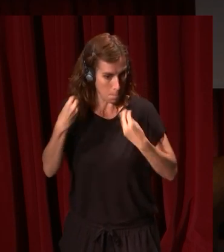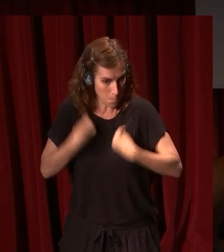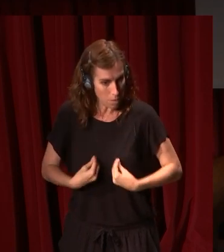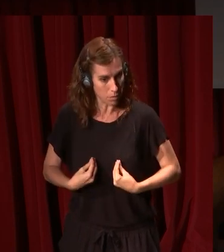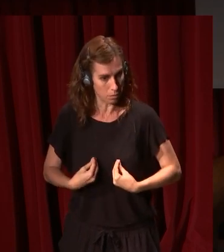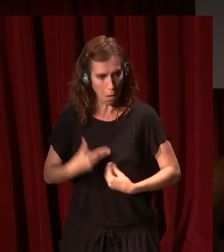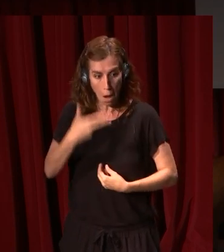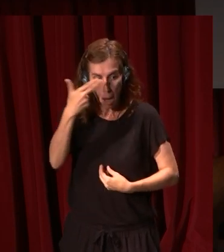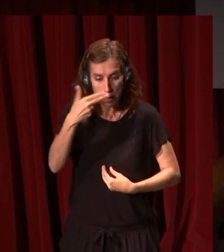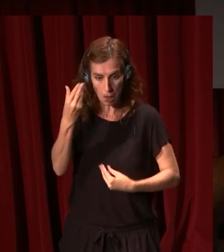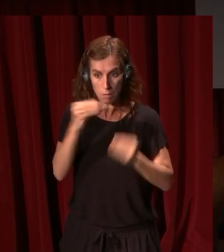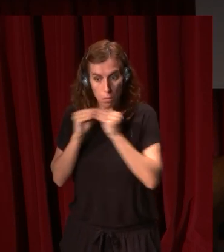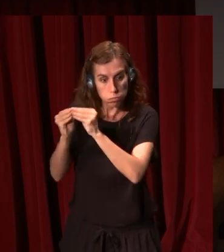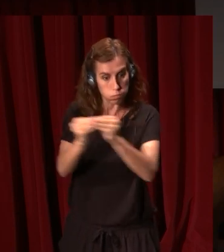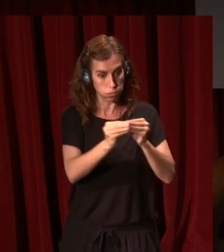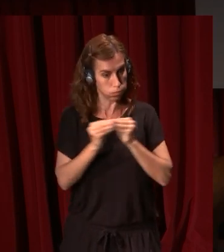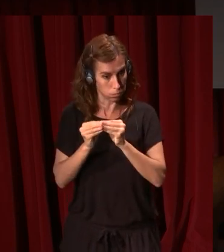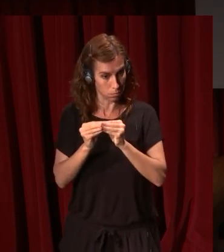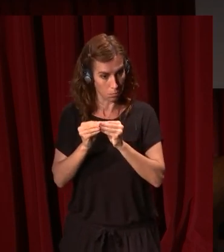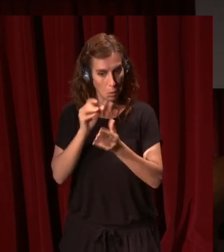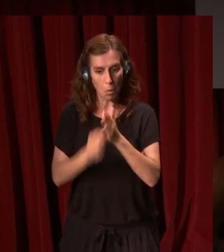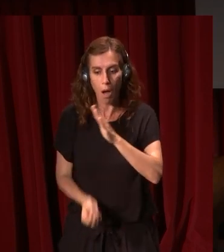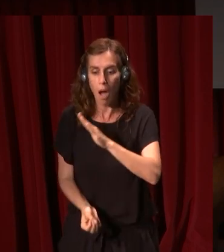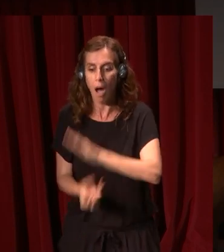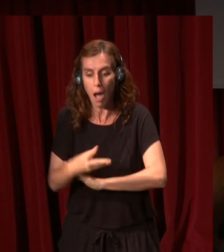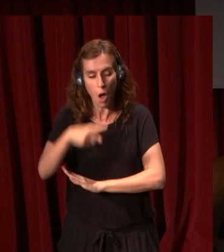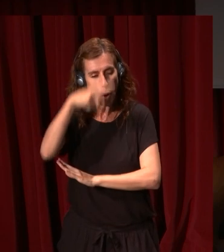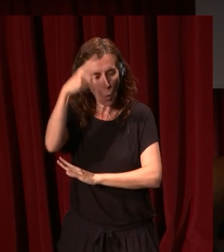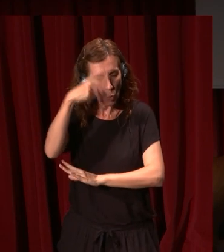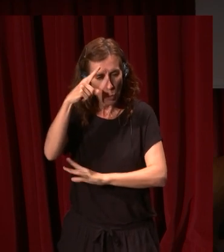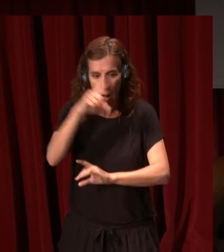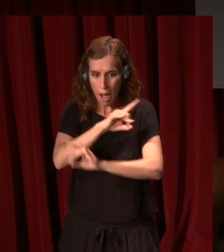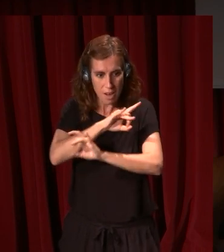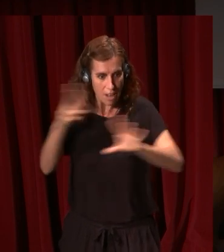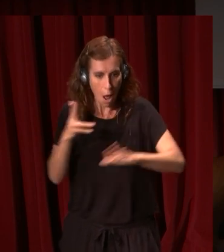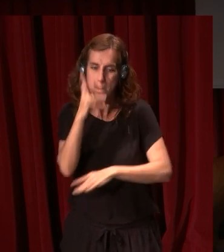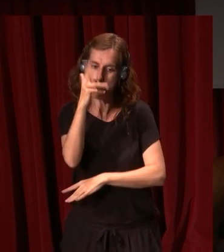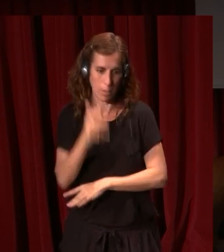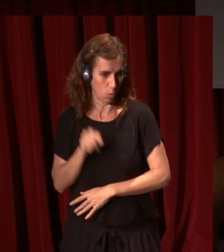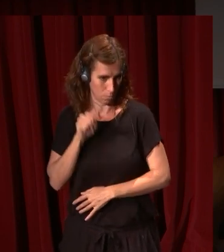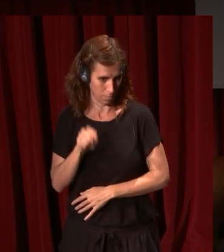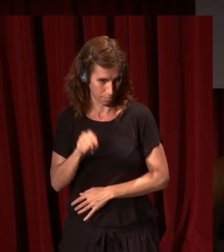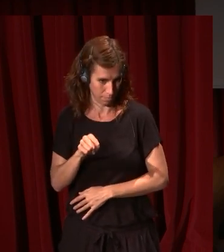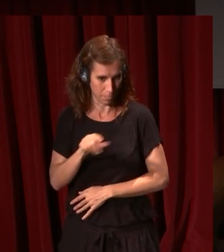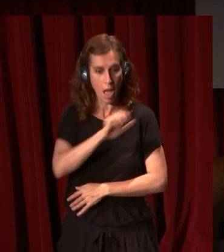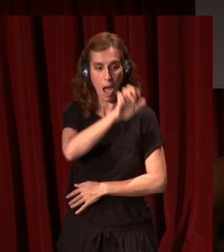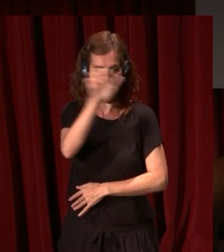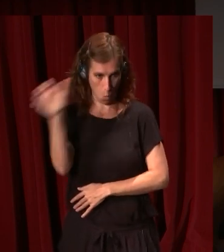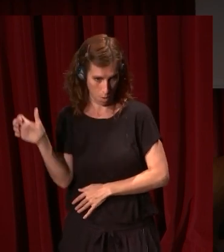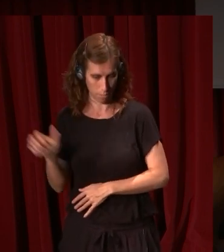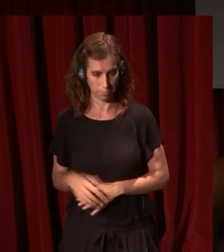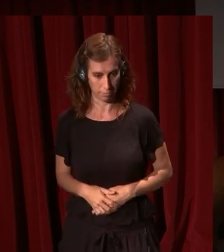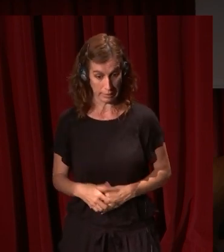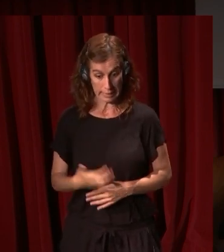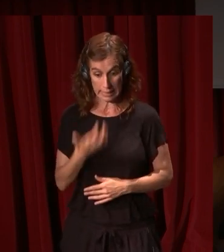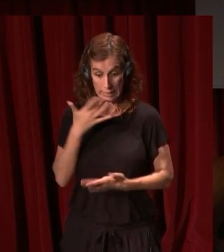que tienen intereses comunes, y así se va creando una cultura que es muy claramente, en lo pictórico, paneuropea. Insisto mucho en esta idea.